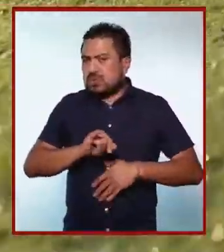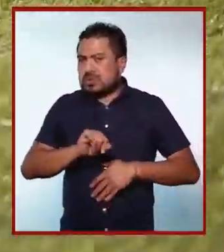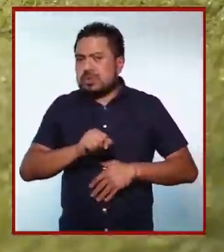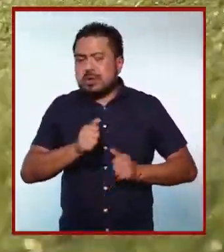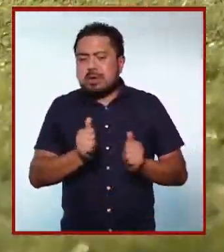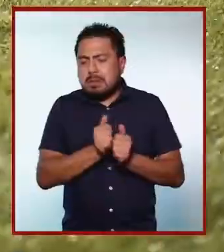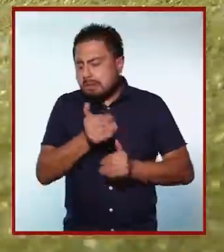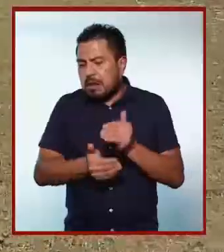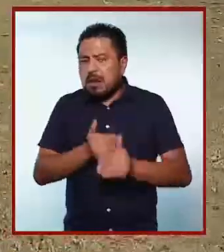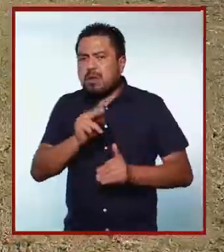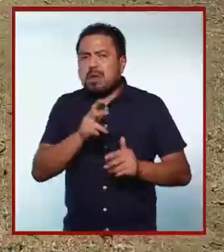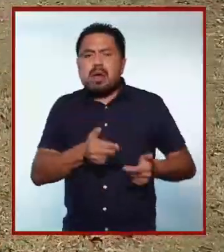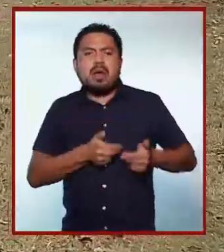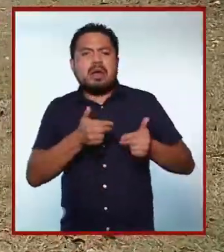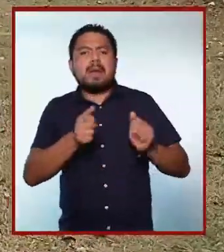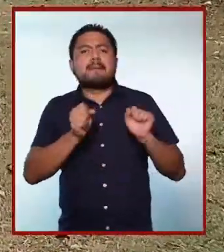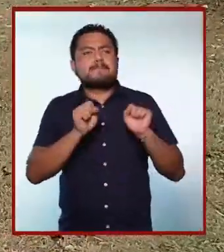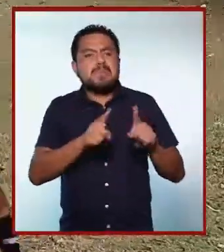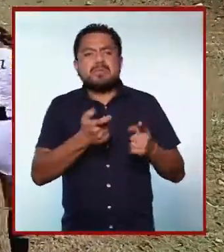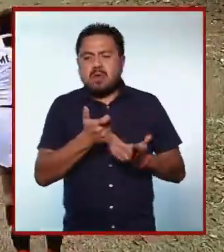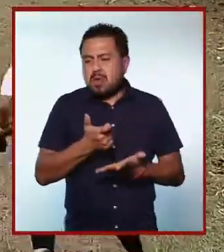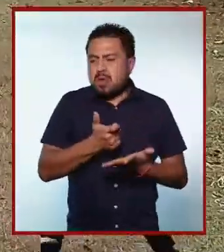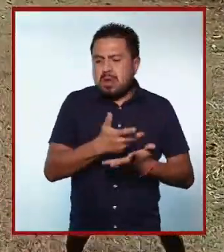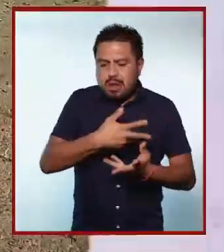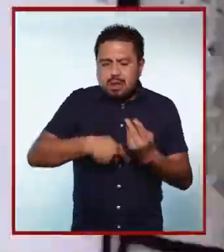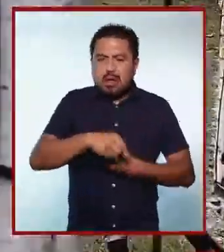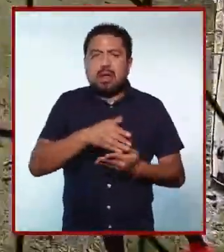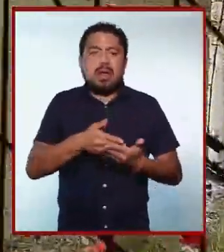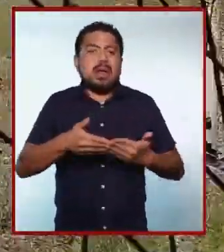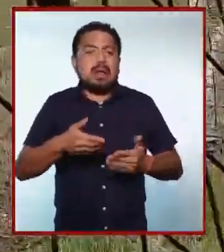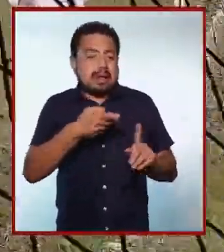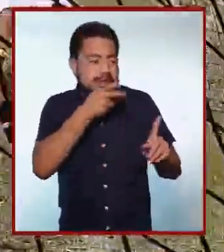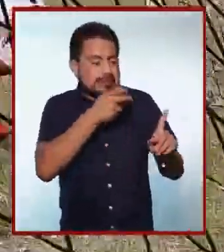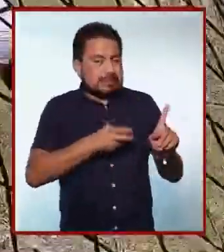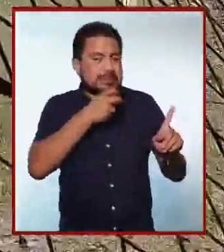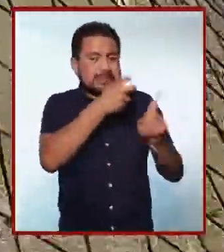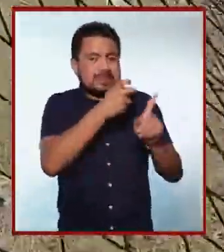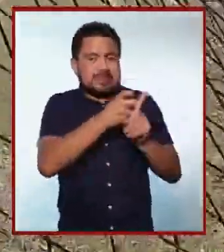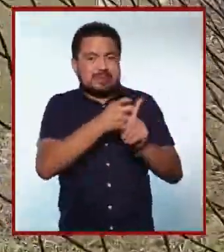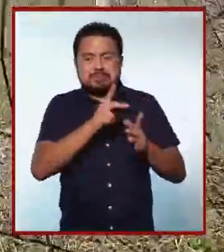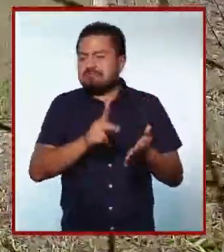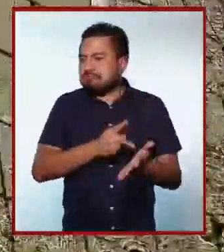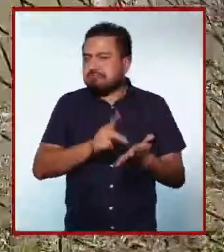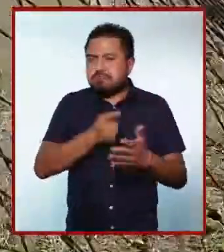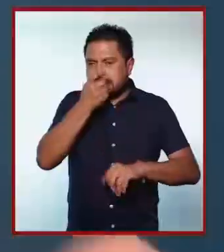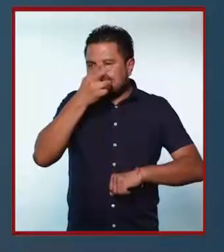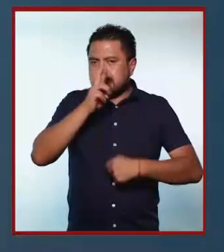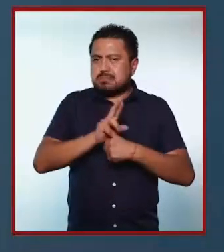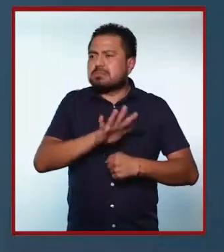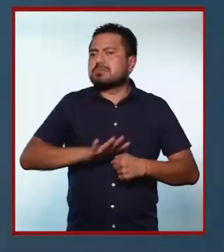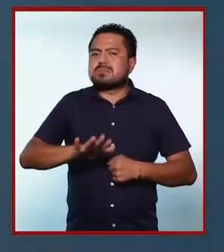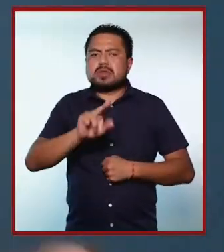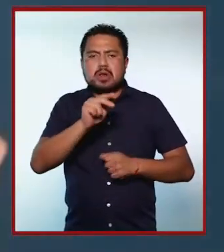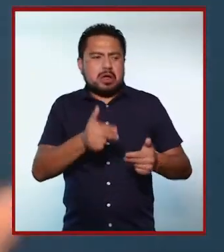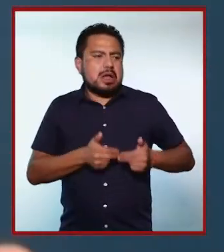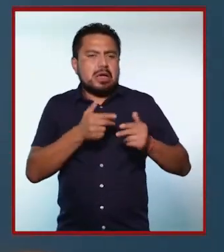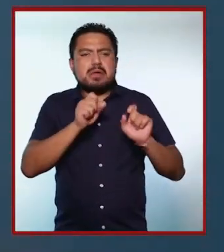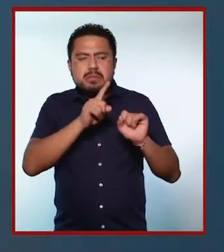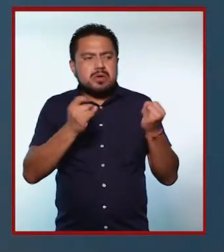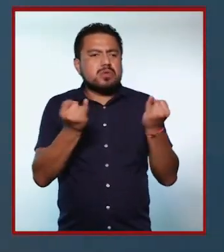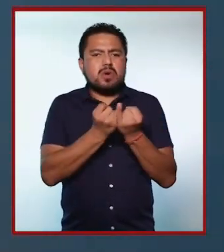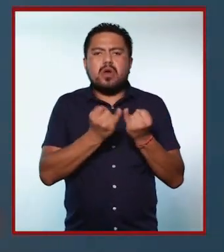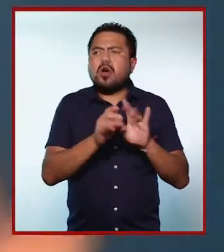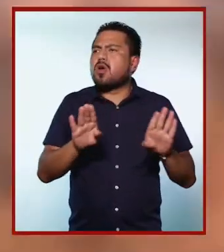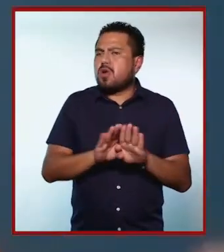Evidentemente, pasa también porque no se está generando el mismo dinero. Y entonces, eso, muchas veces a los directivos dicen, si no